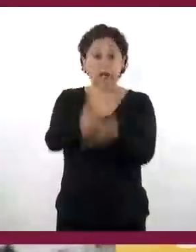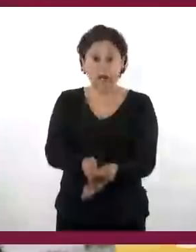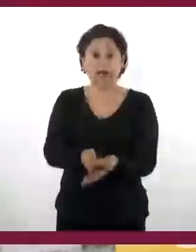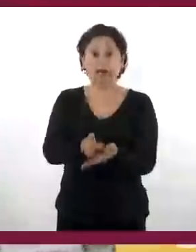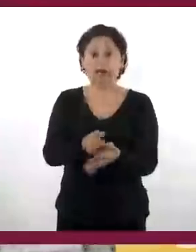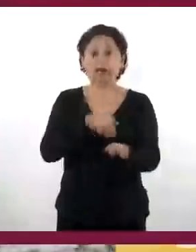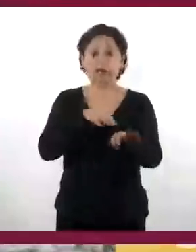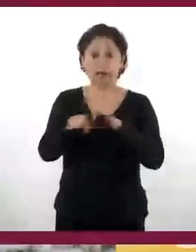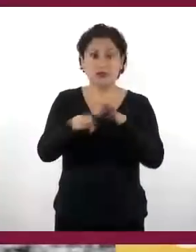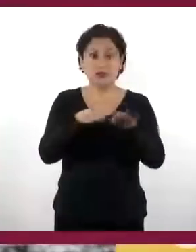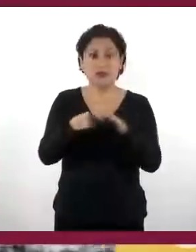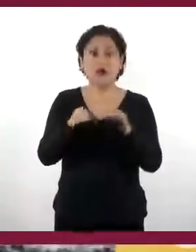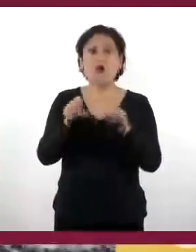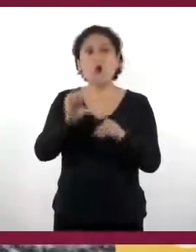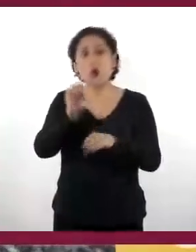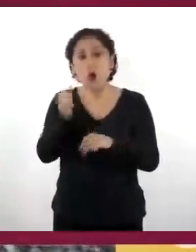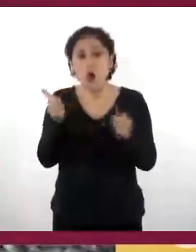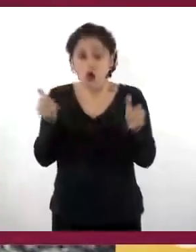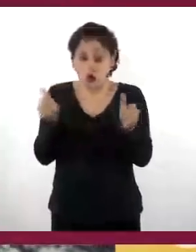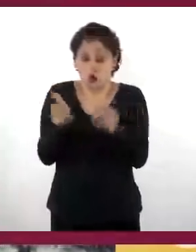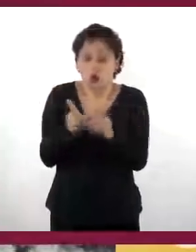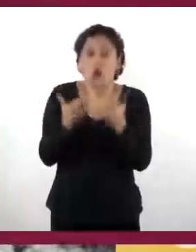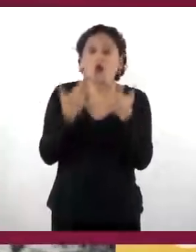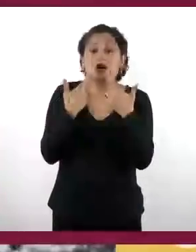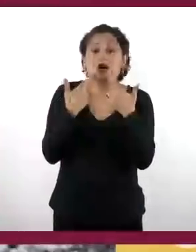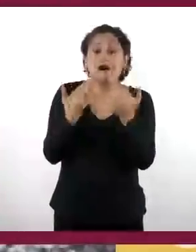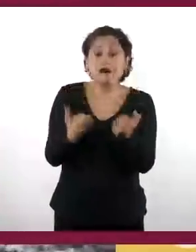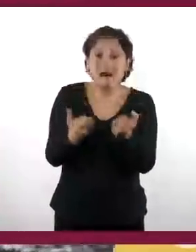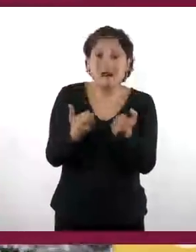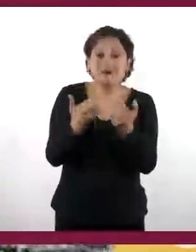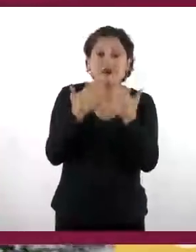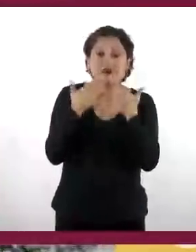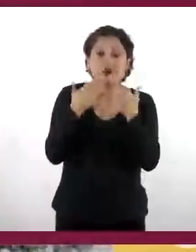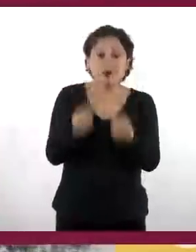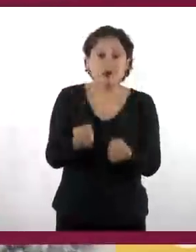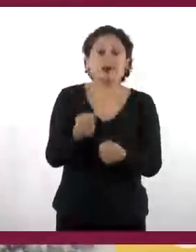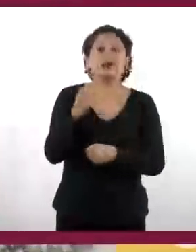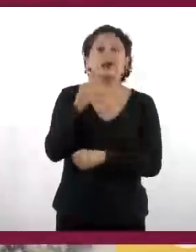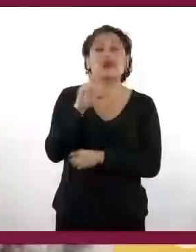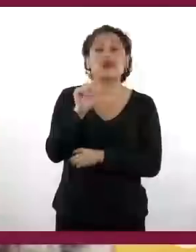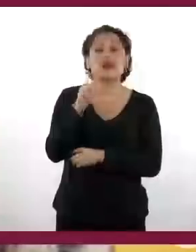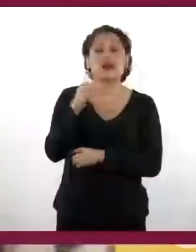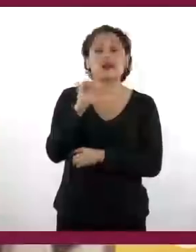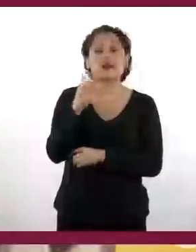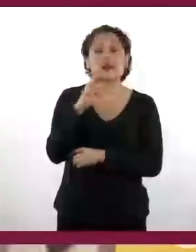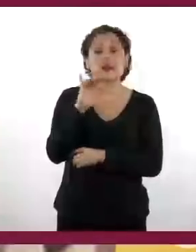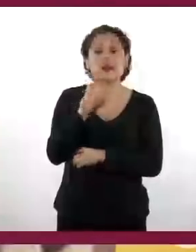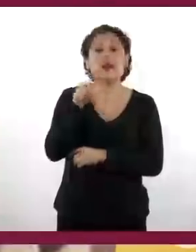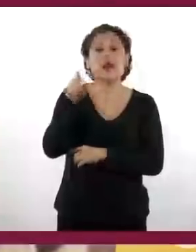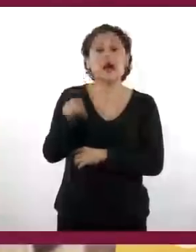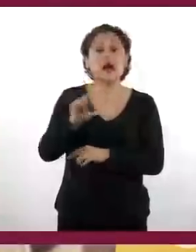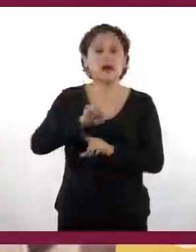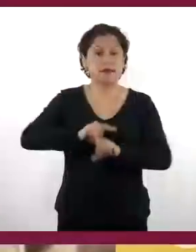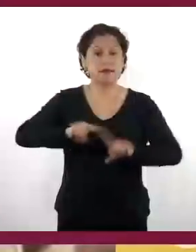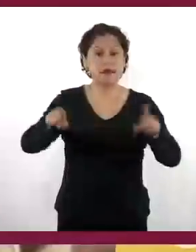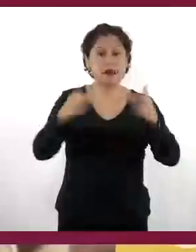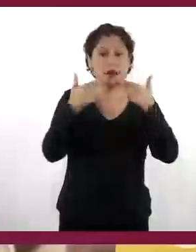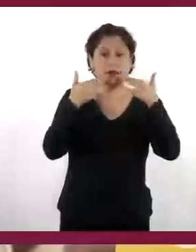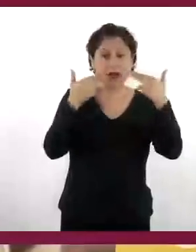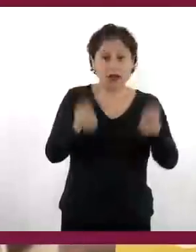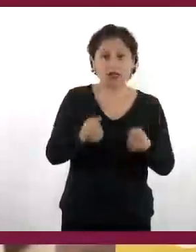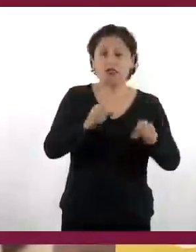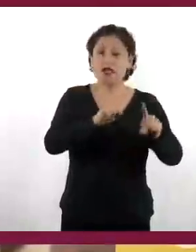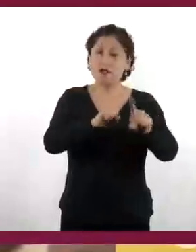o la ranchería y que son trabajadores libres, no asalariados, no relacionados con la hacienda, pequeños aparceros que